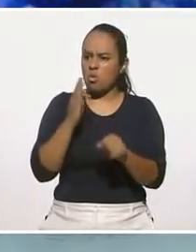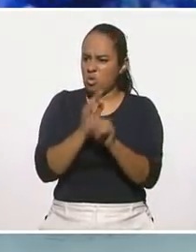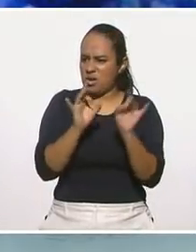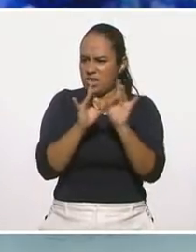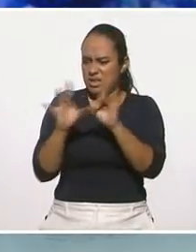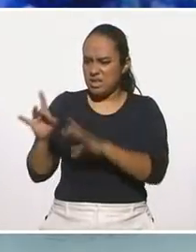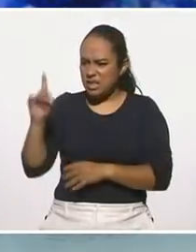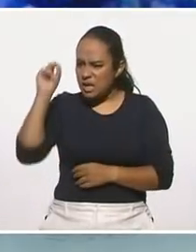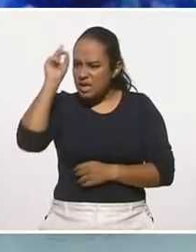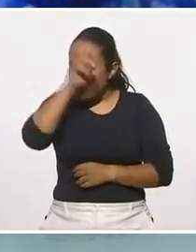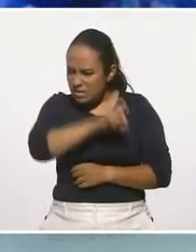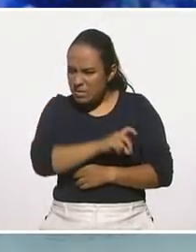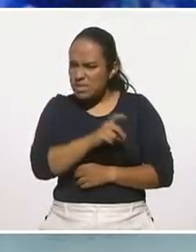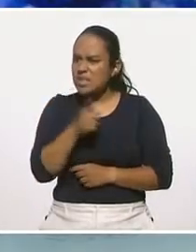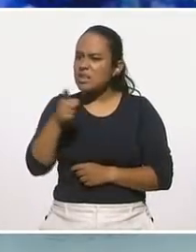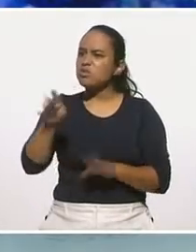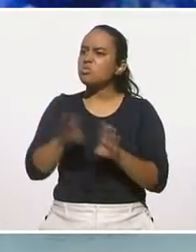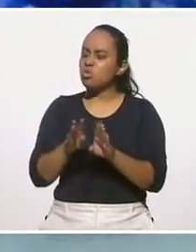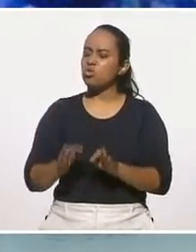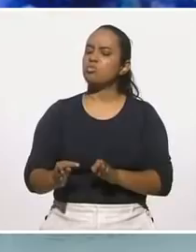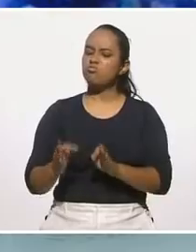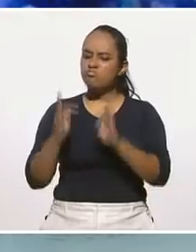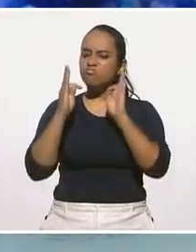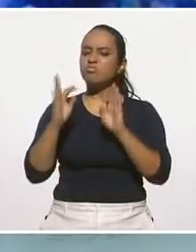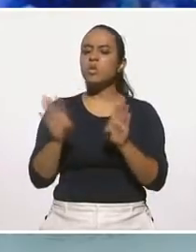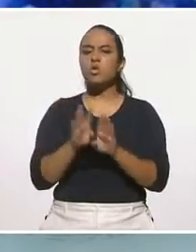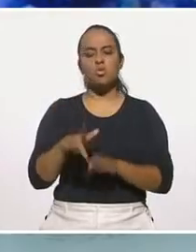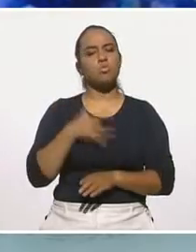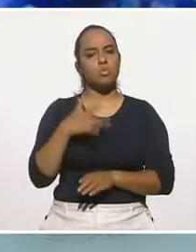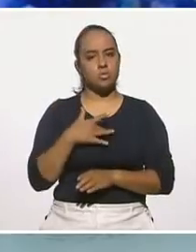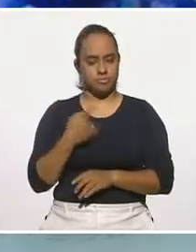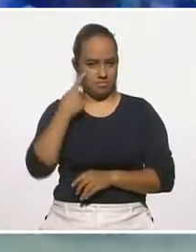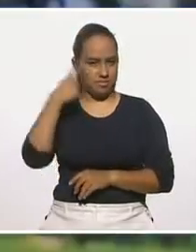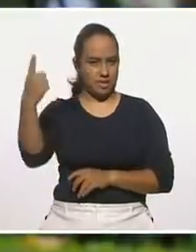adversidades o los momentos difíciles? Veamos lo que responden.